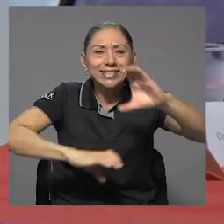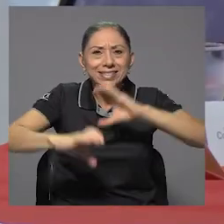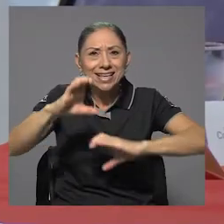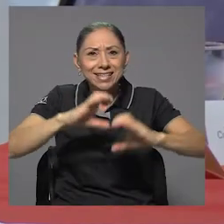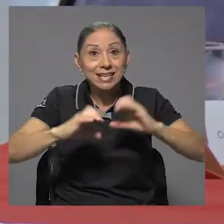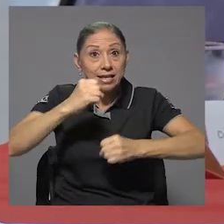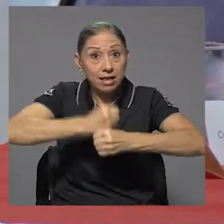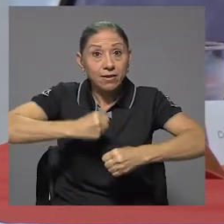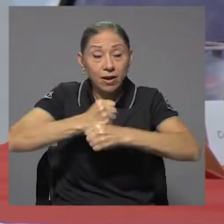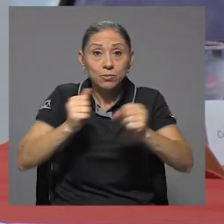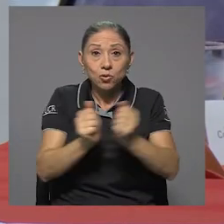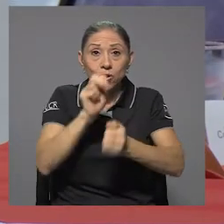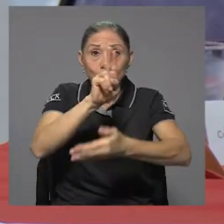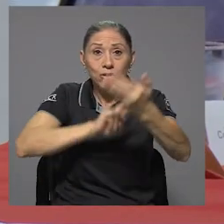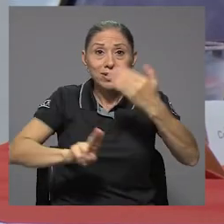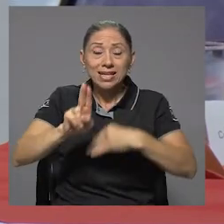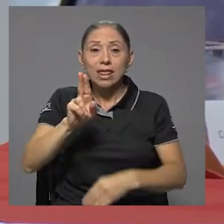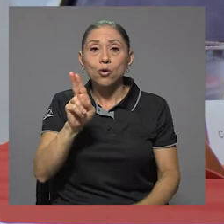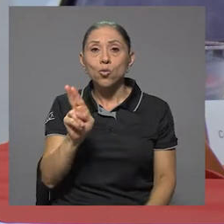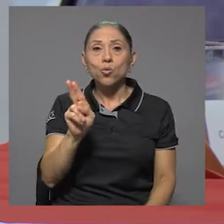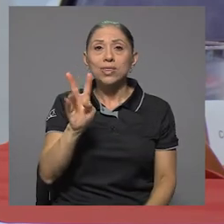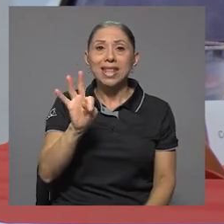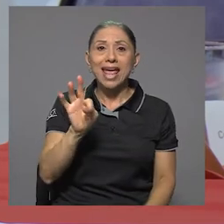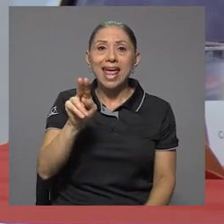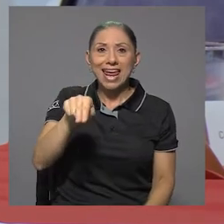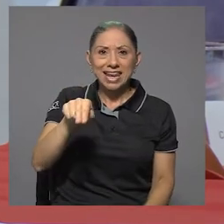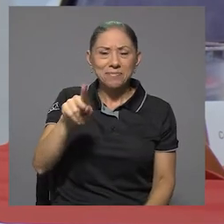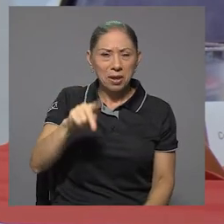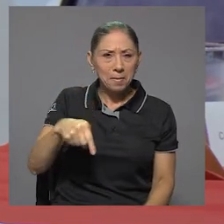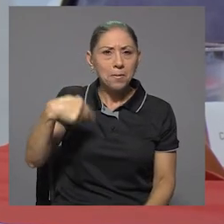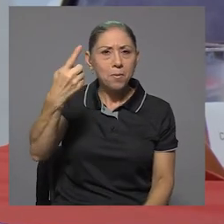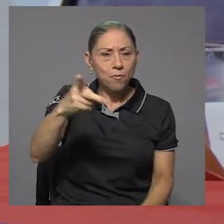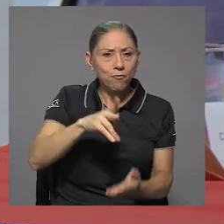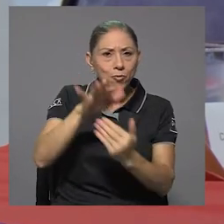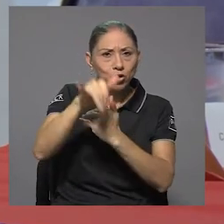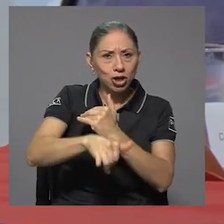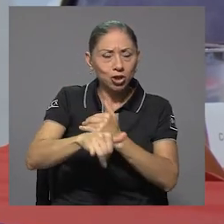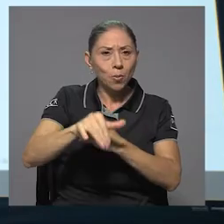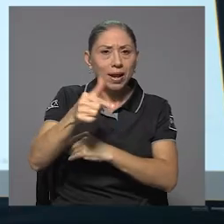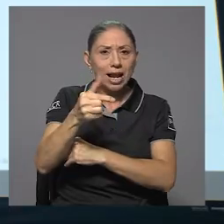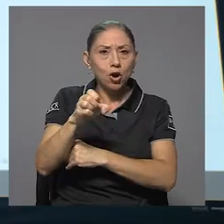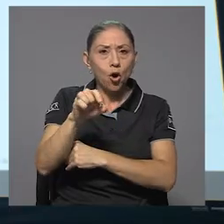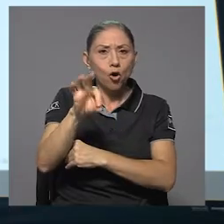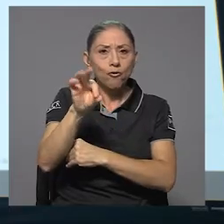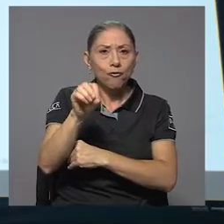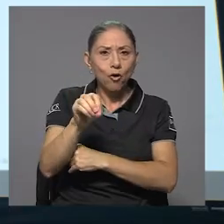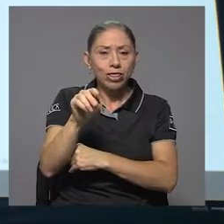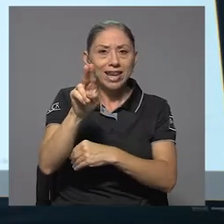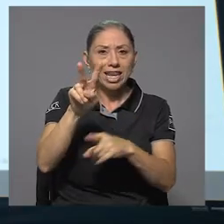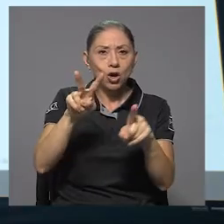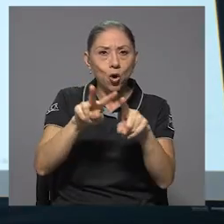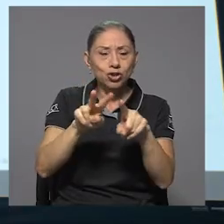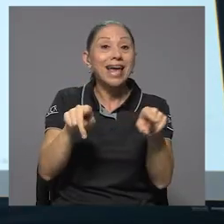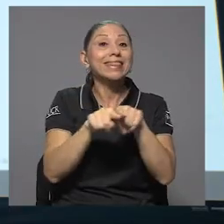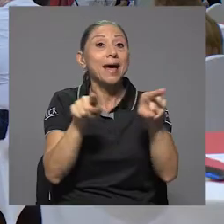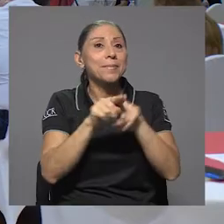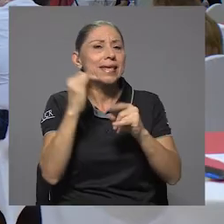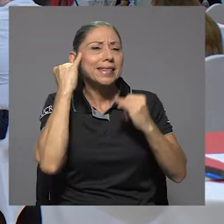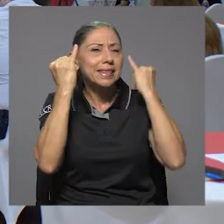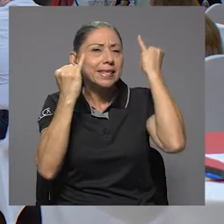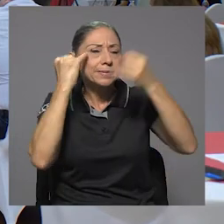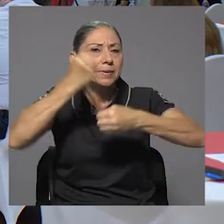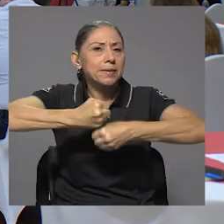Estamos trabajando con la Universidad de UTN en un proyecto futuro para el Golfo de Nicoya. También estamos desarrollando iniciativas para